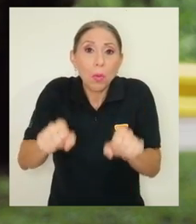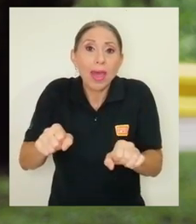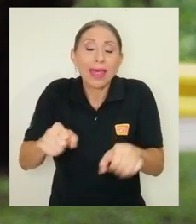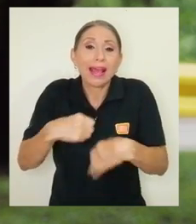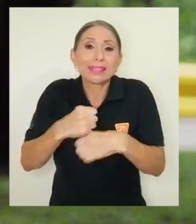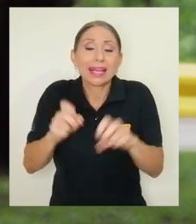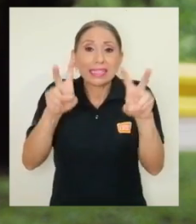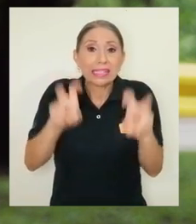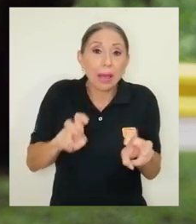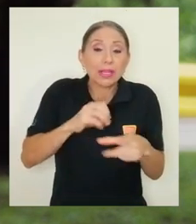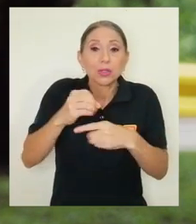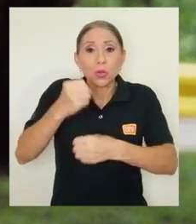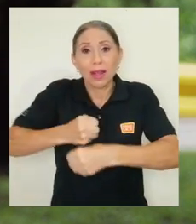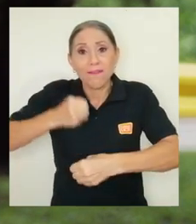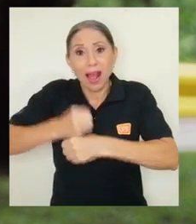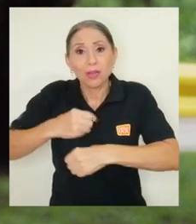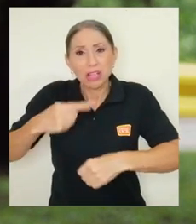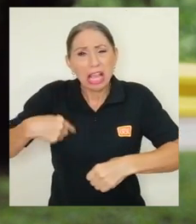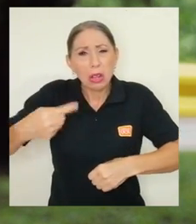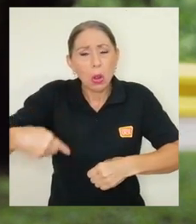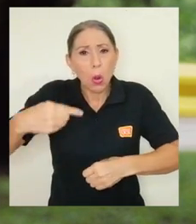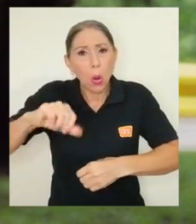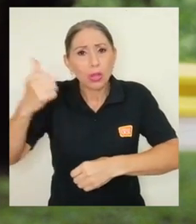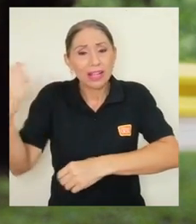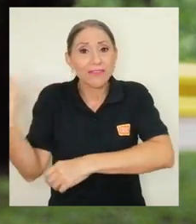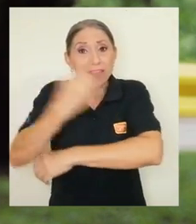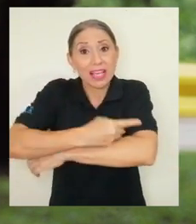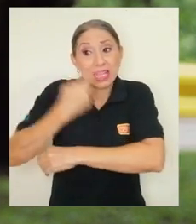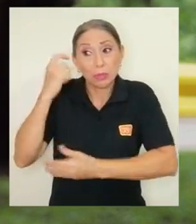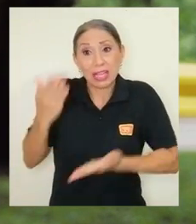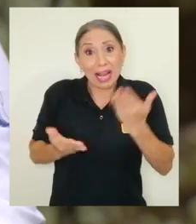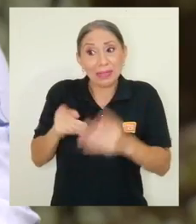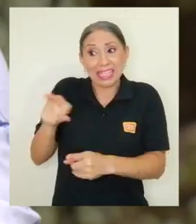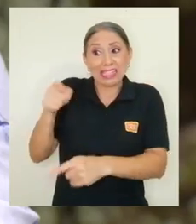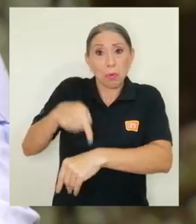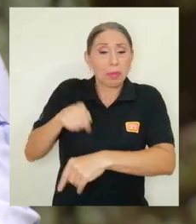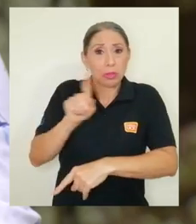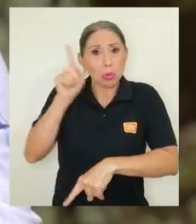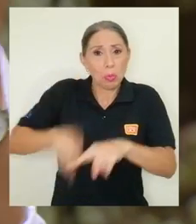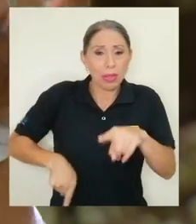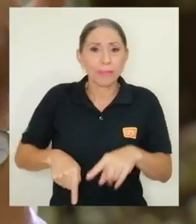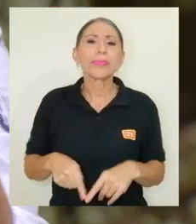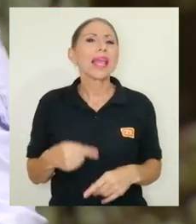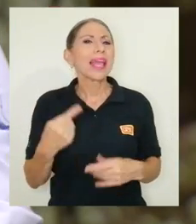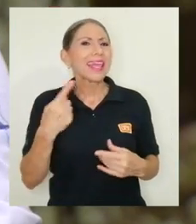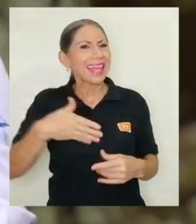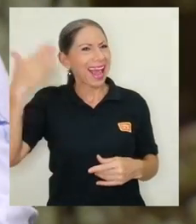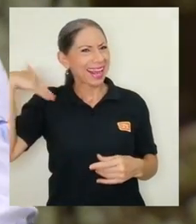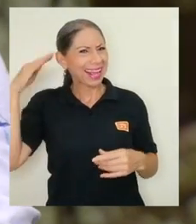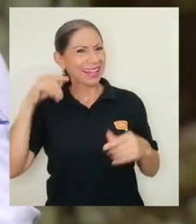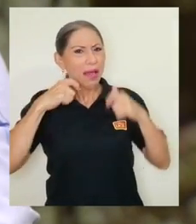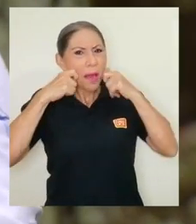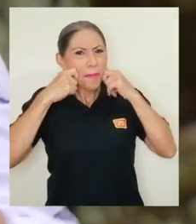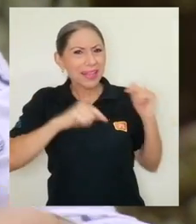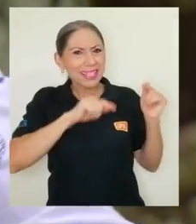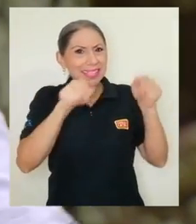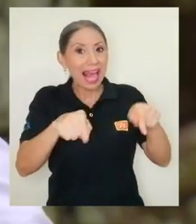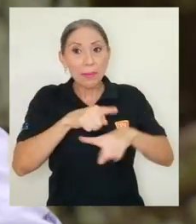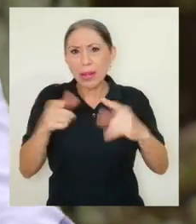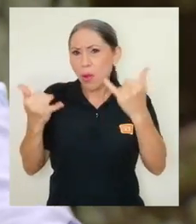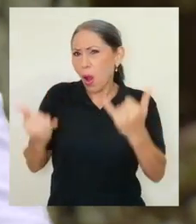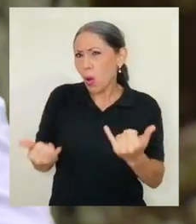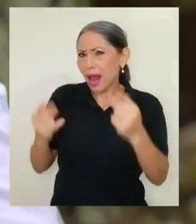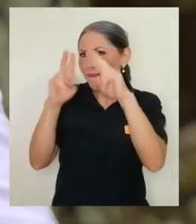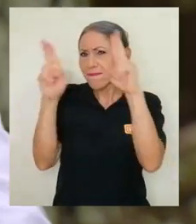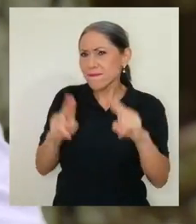fecha, ¿verdad? Porque no están en condiciones para presentarlos en ese momento. Y para asistir a clases en aquel entonces que era presencial, pero ahora que es virtual,